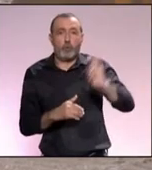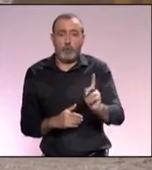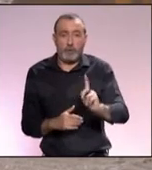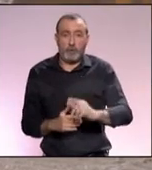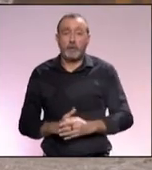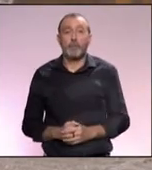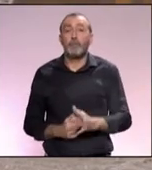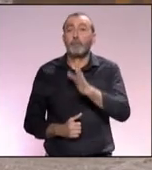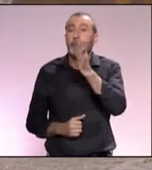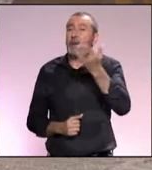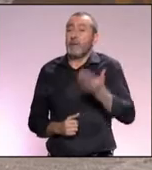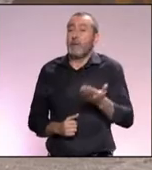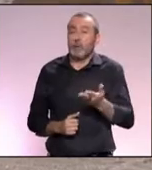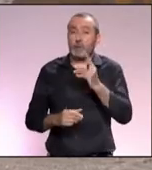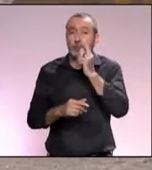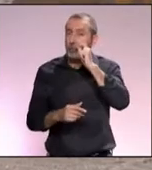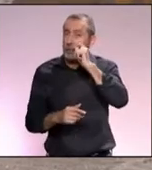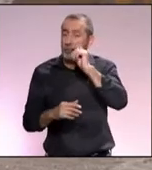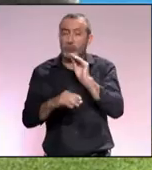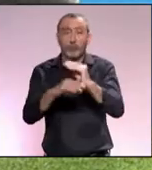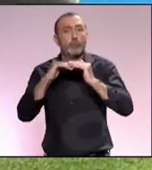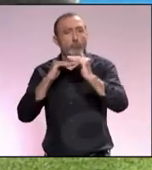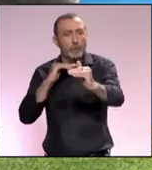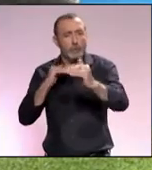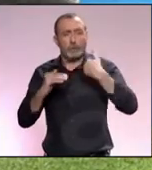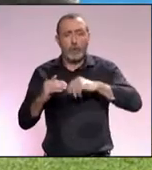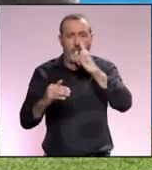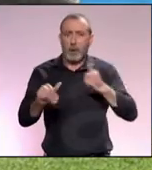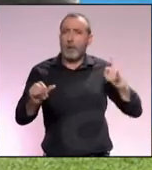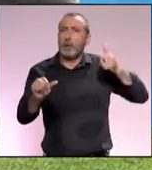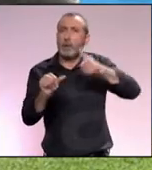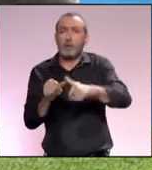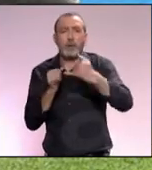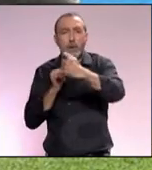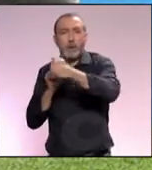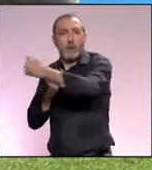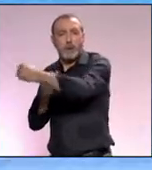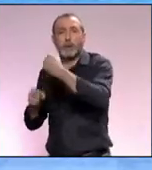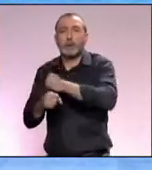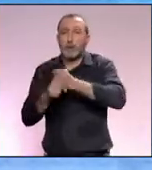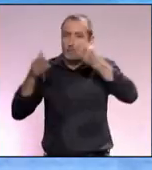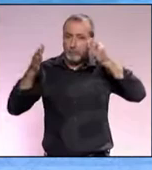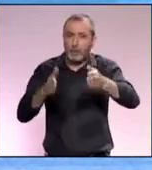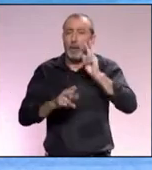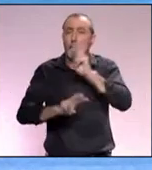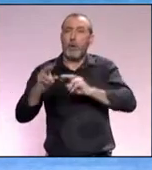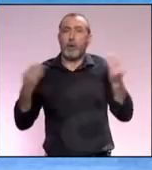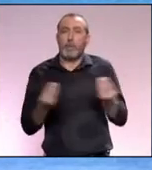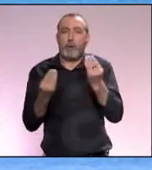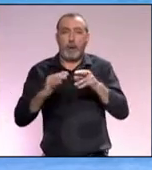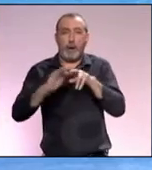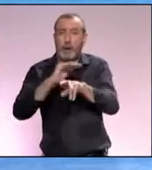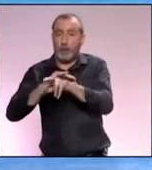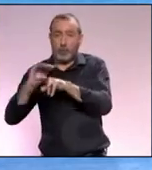La importancia del turismo sostenible para Málaga es una realidad. En los últimos años, las líneas de trabajo se han enfocado en el uso eficiente de recursos